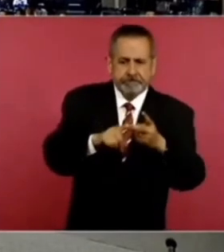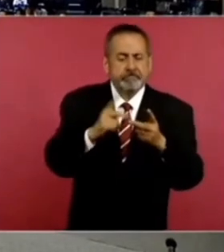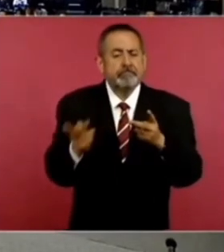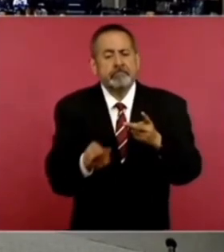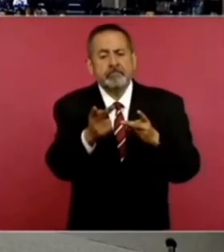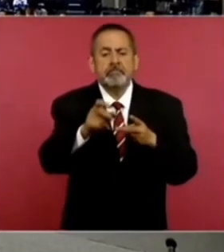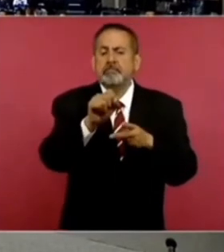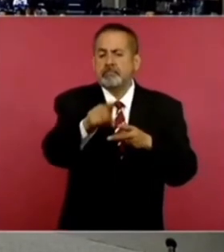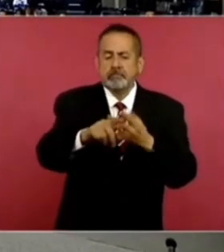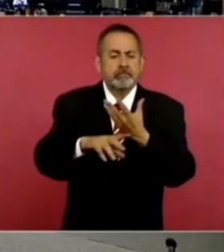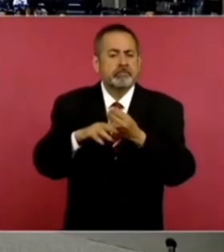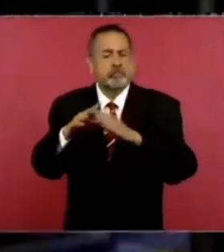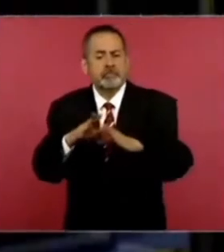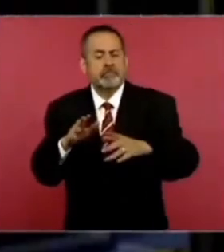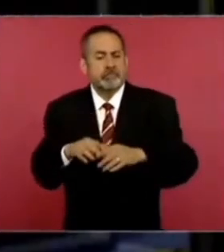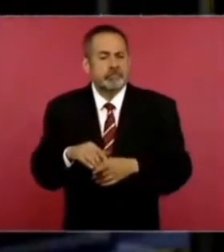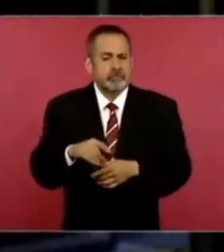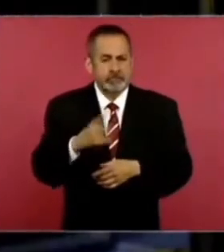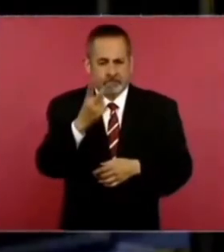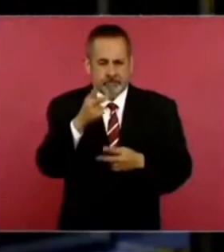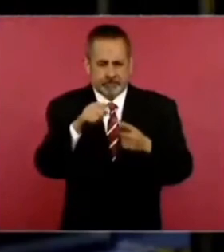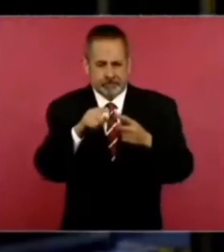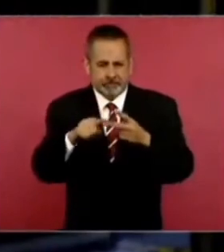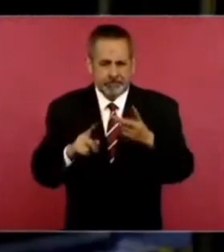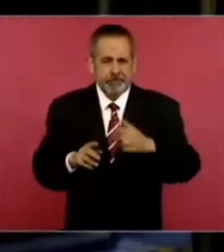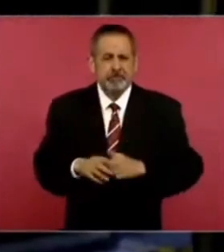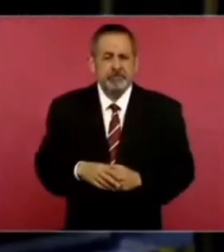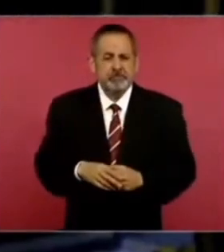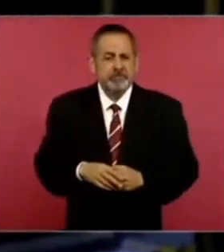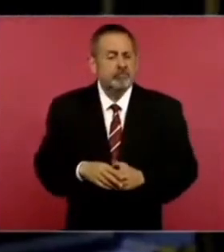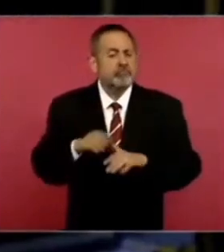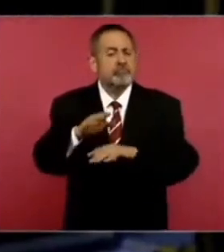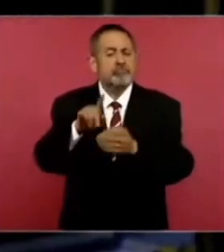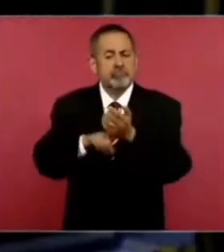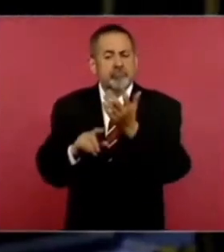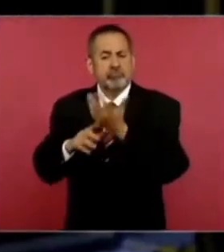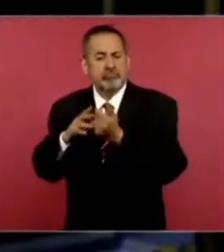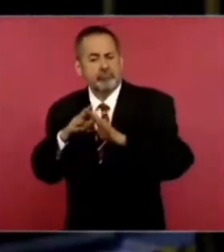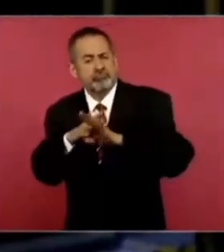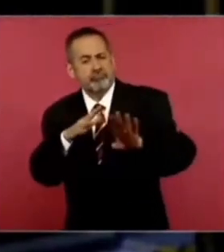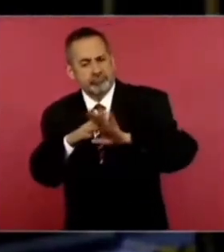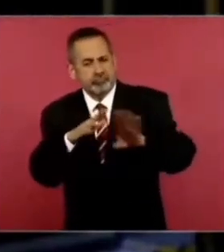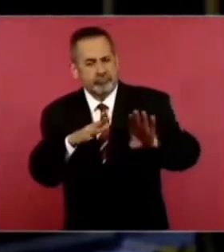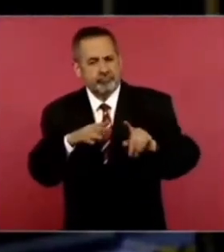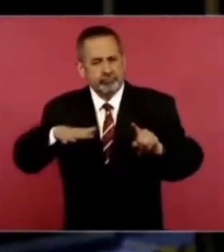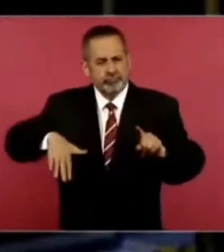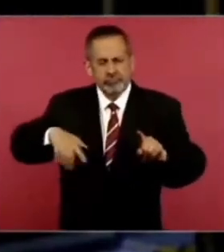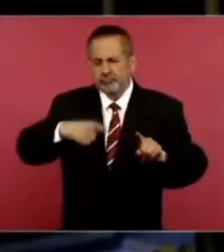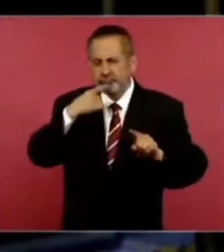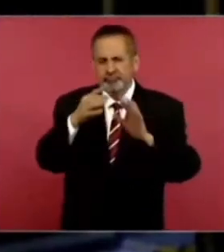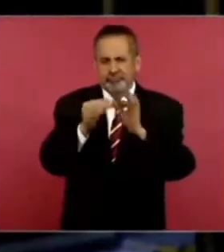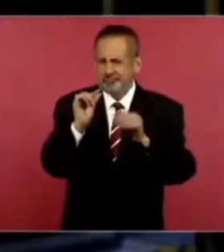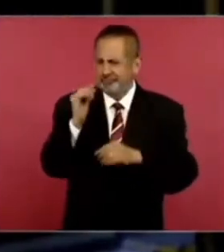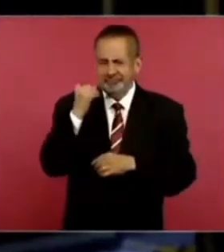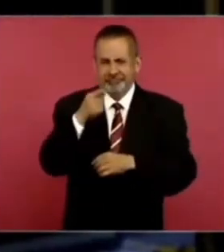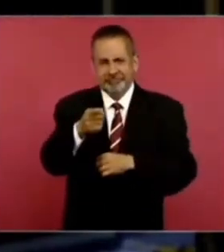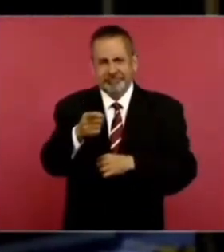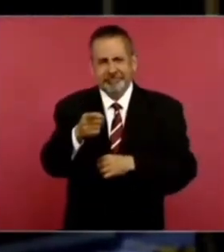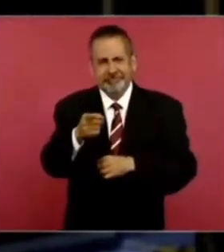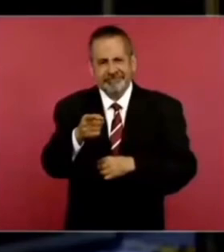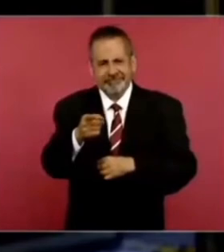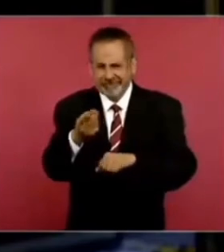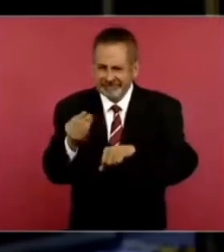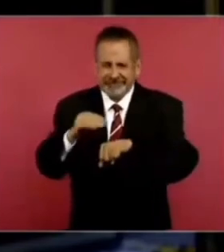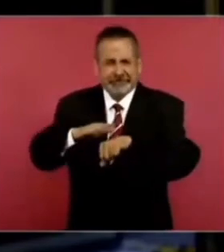humanismo en dos sentidos justamente. Este fenómeno migratorio ha, y usted lo comentó apenas hace unos segundos, ha